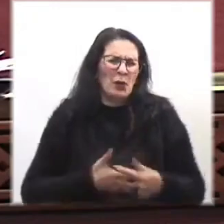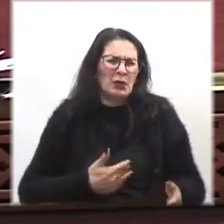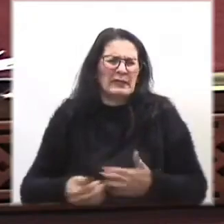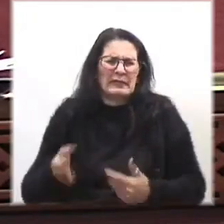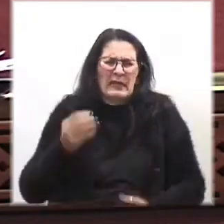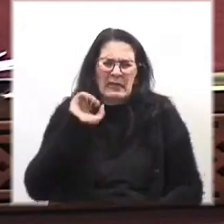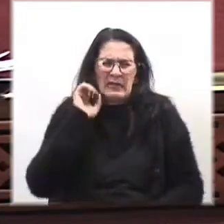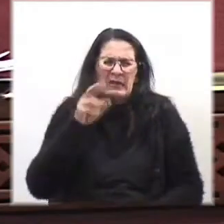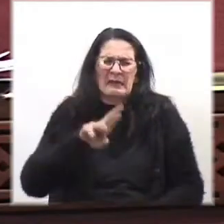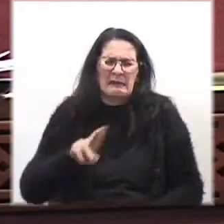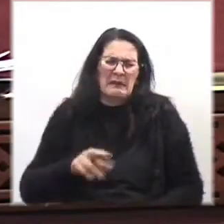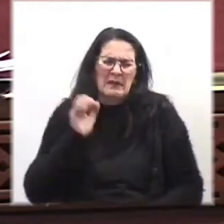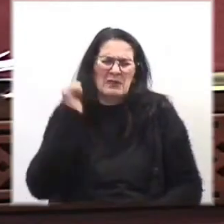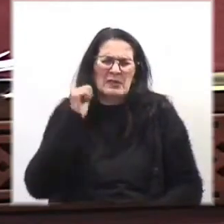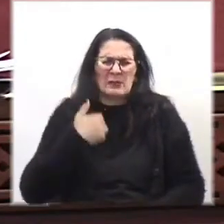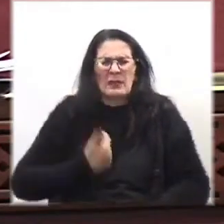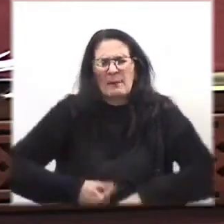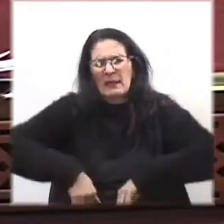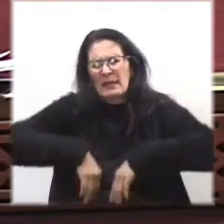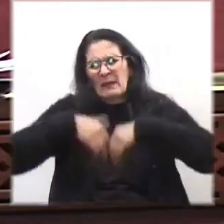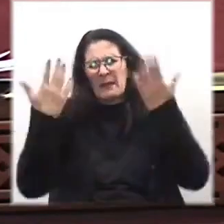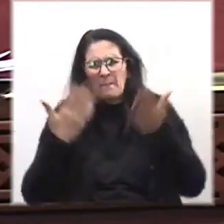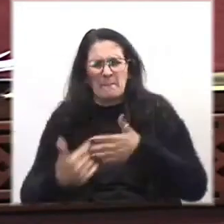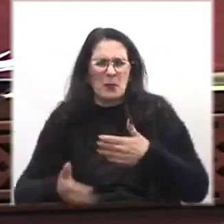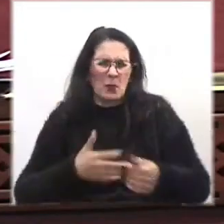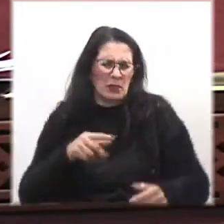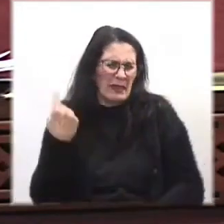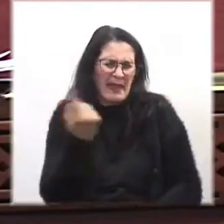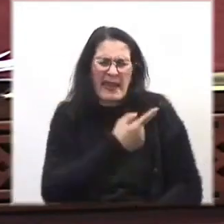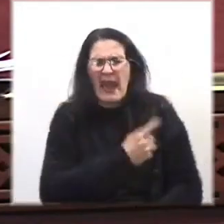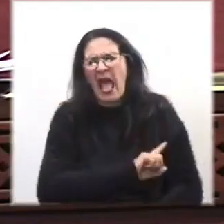con el río Santa Lucía, no les importa, esa es la verdad.